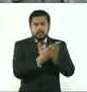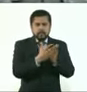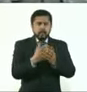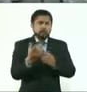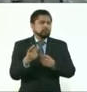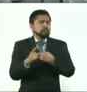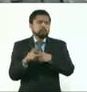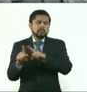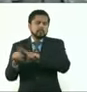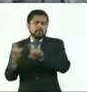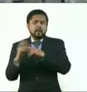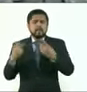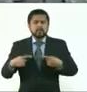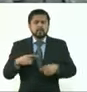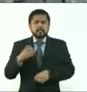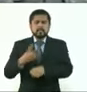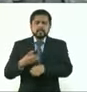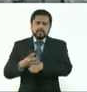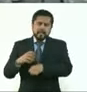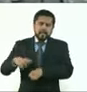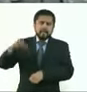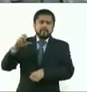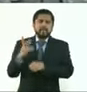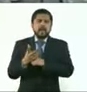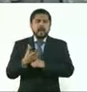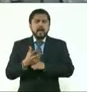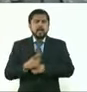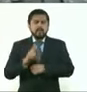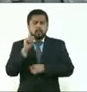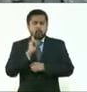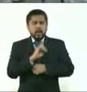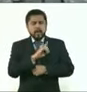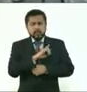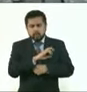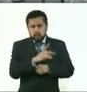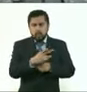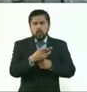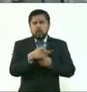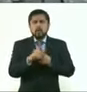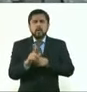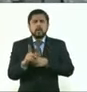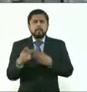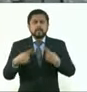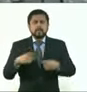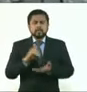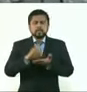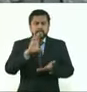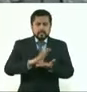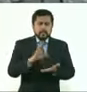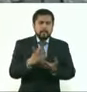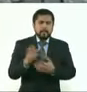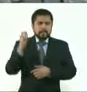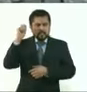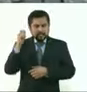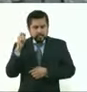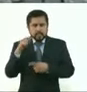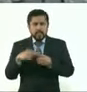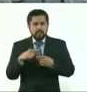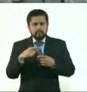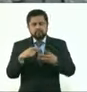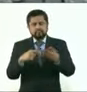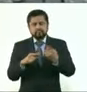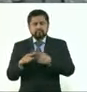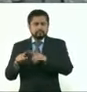para adultos mayores, madres solteras, personas con discapacidad, jubilados, pensionados. Estos